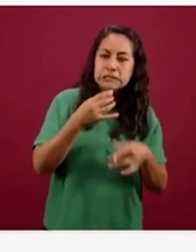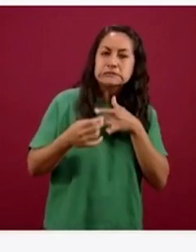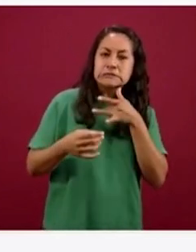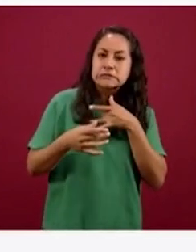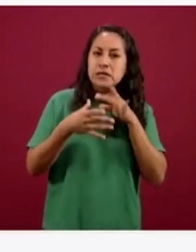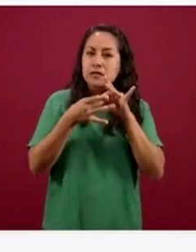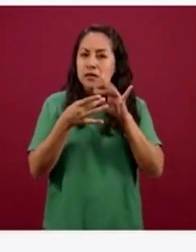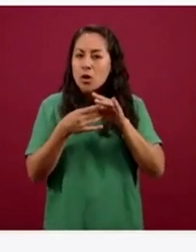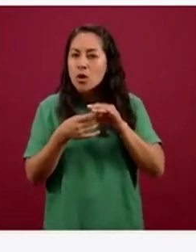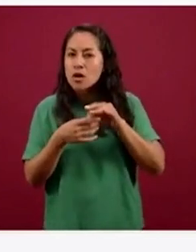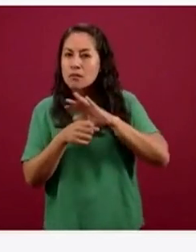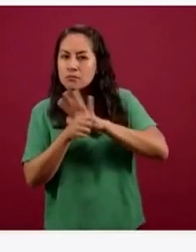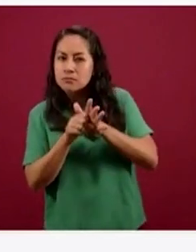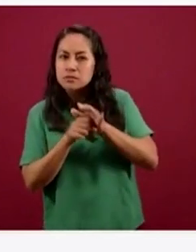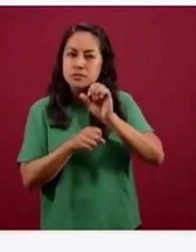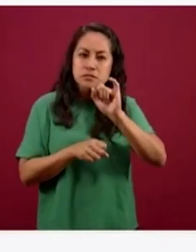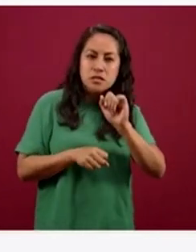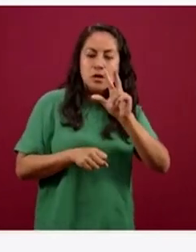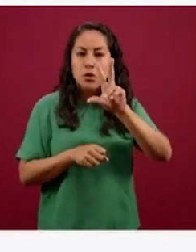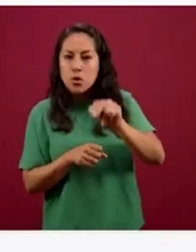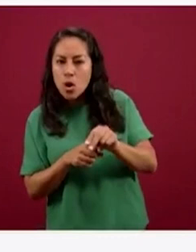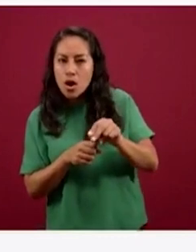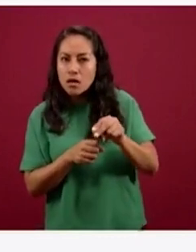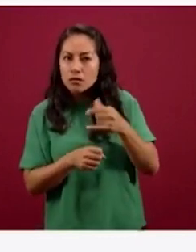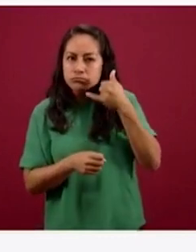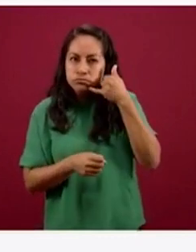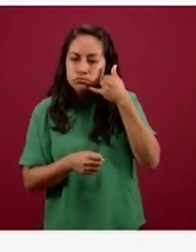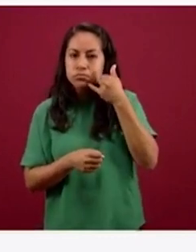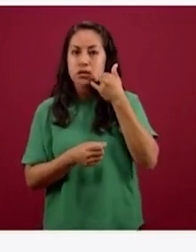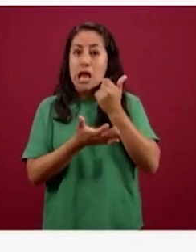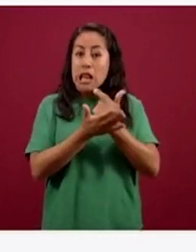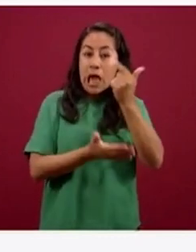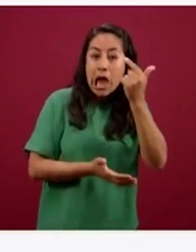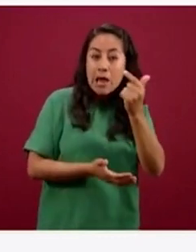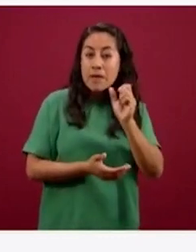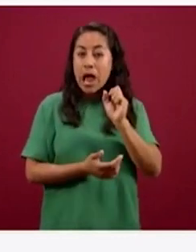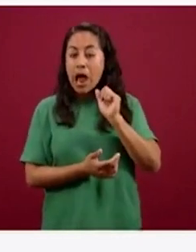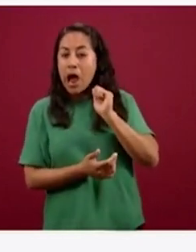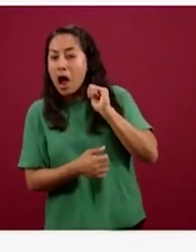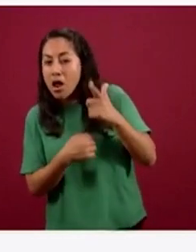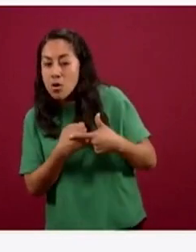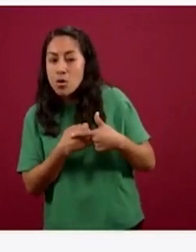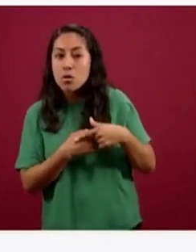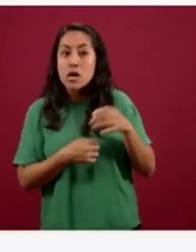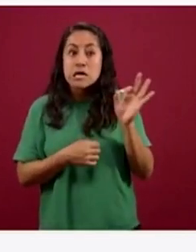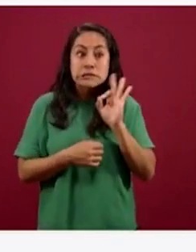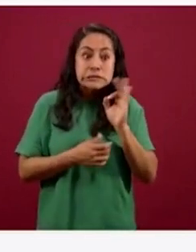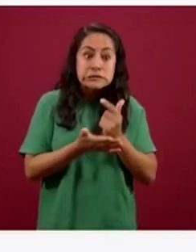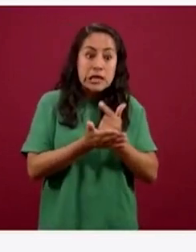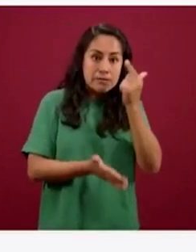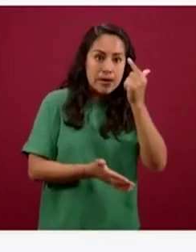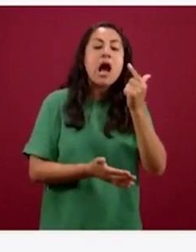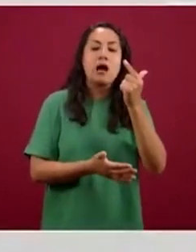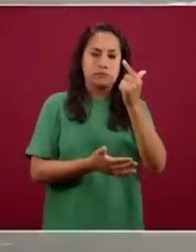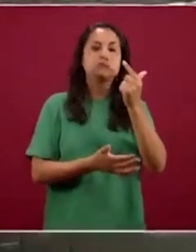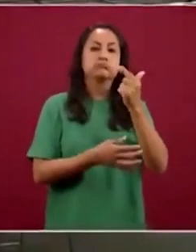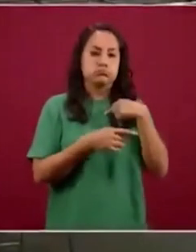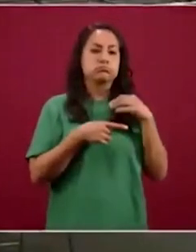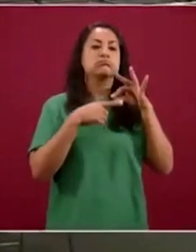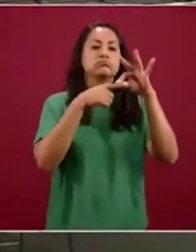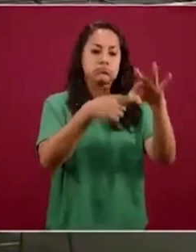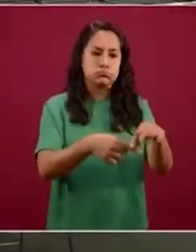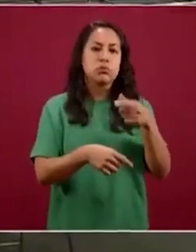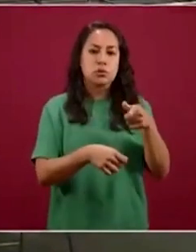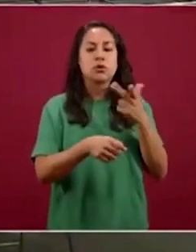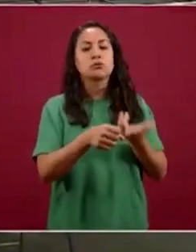presentaba, reconocer si había síntomas de gravedad y derivarlo ya sea a la unidad de salud o